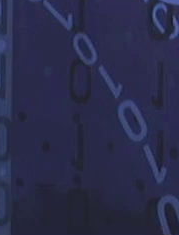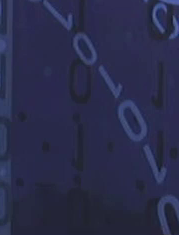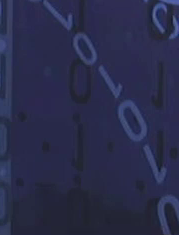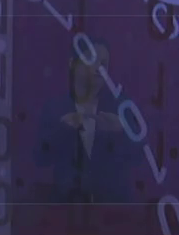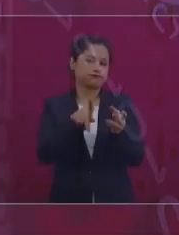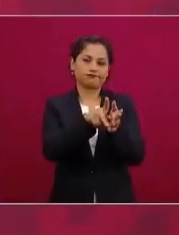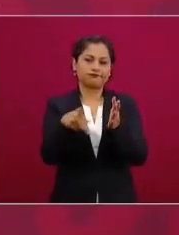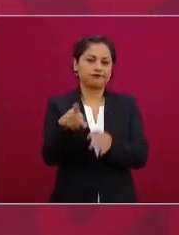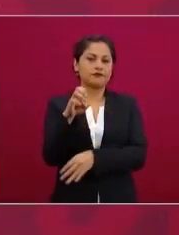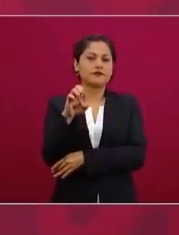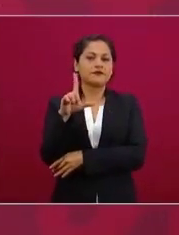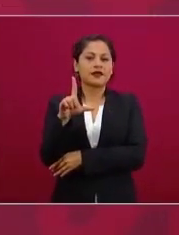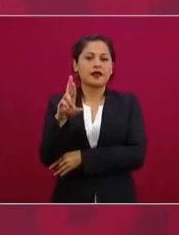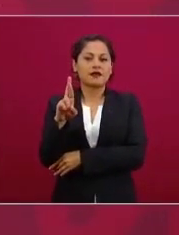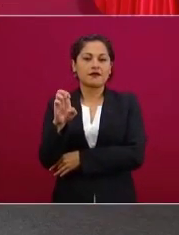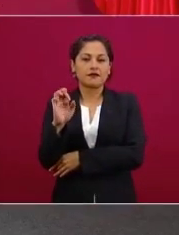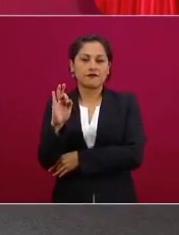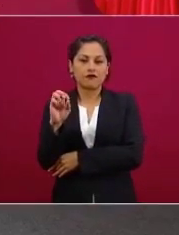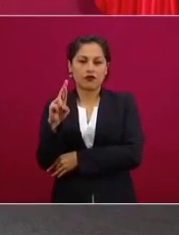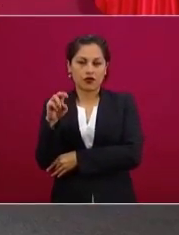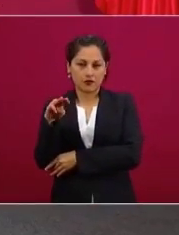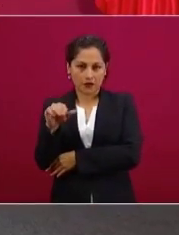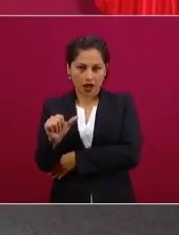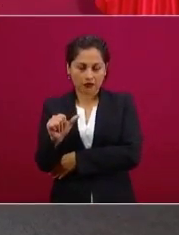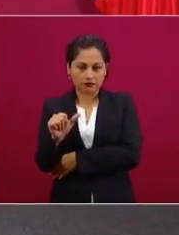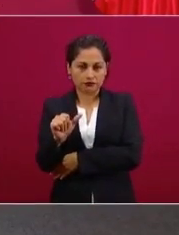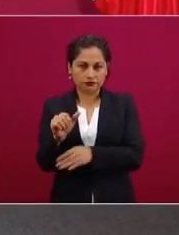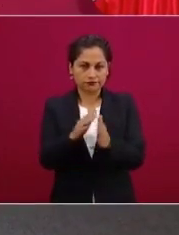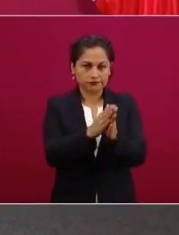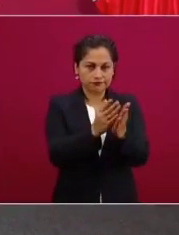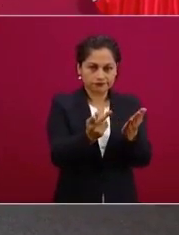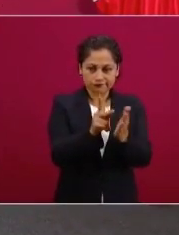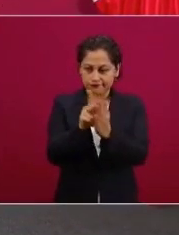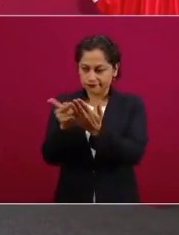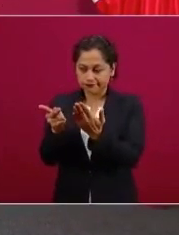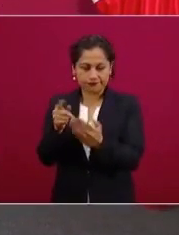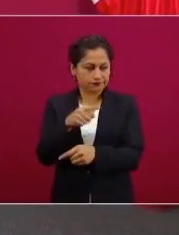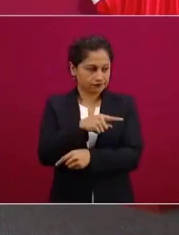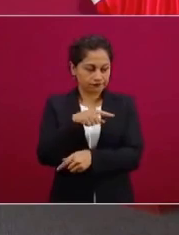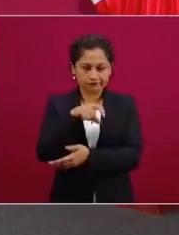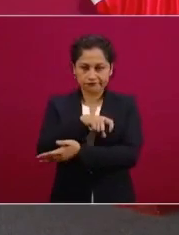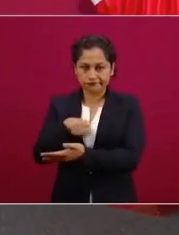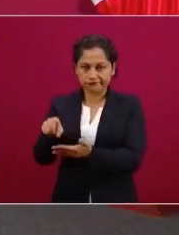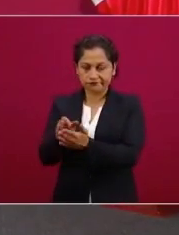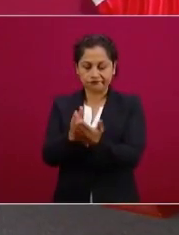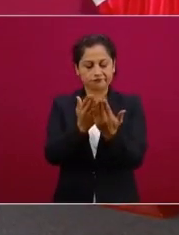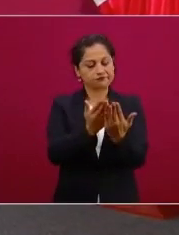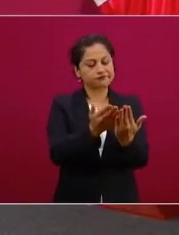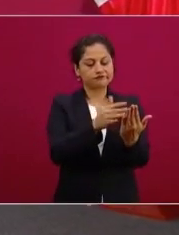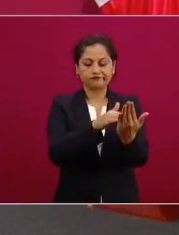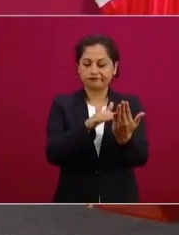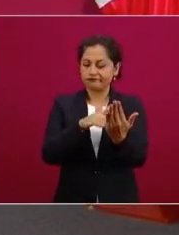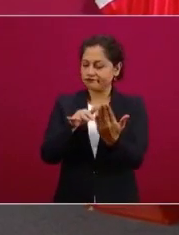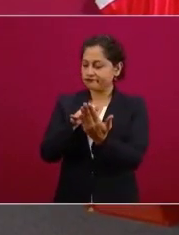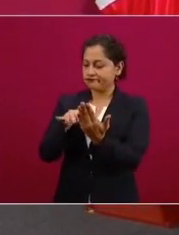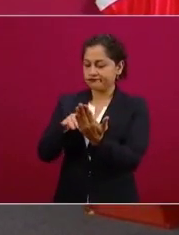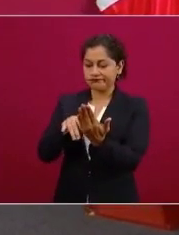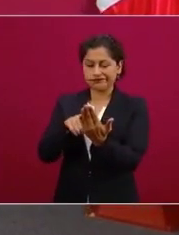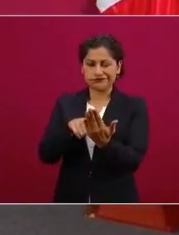escucha a nadie. problema, hoy mismo lo ilustró él. En la conferencia mañanera lo ilustró cuando habló del paquete fiscal